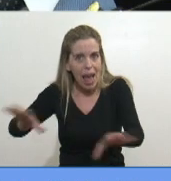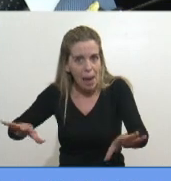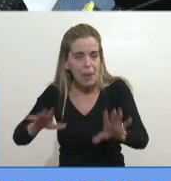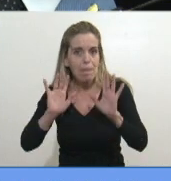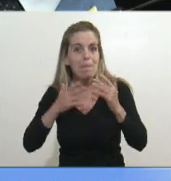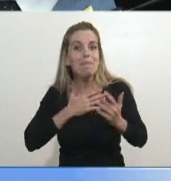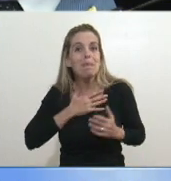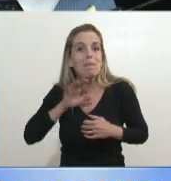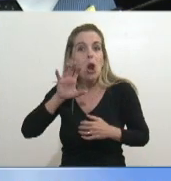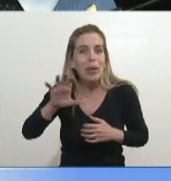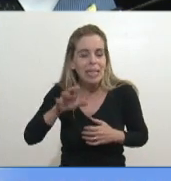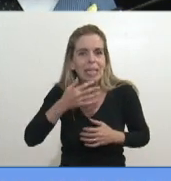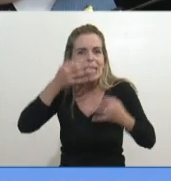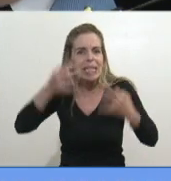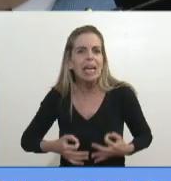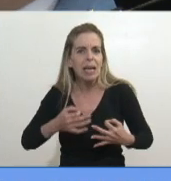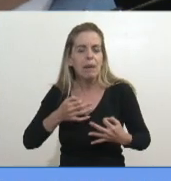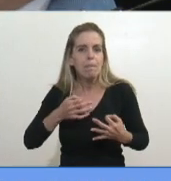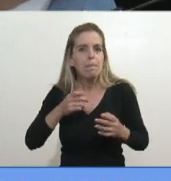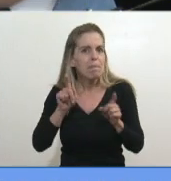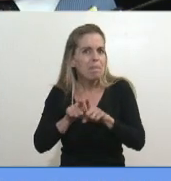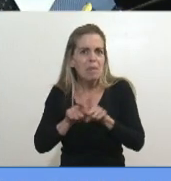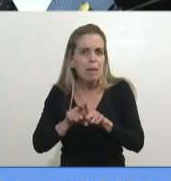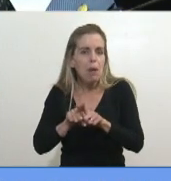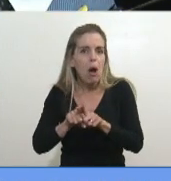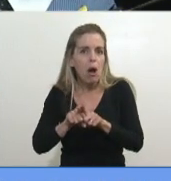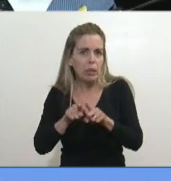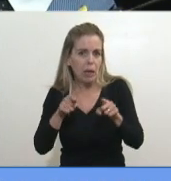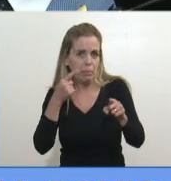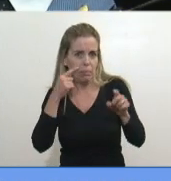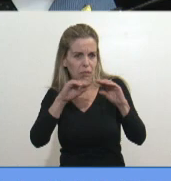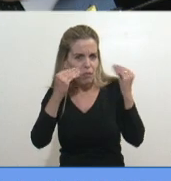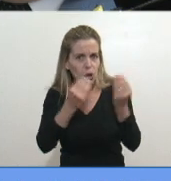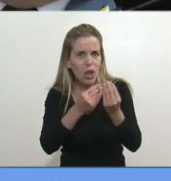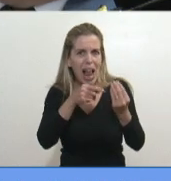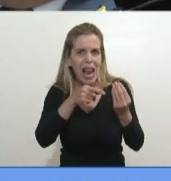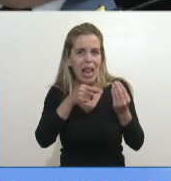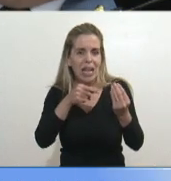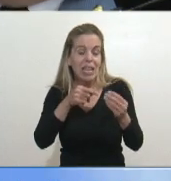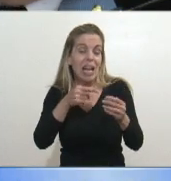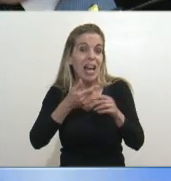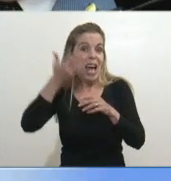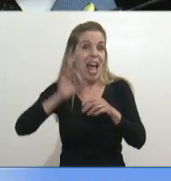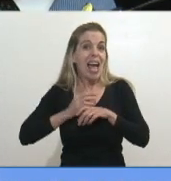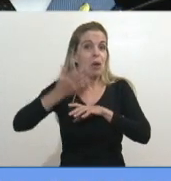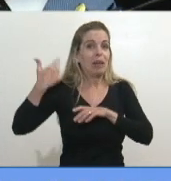mi provincia. Porque están los resultados a la vista. Tener 58 casos.